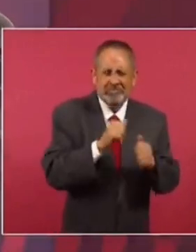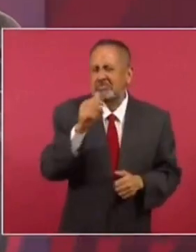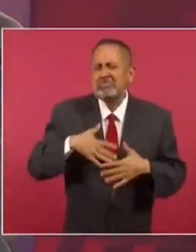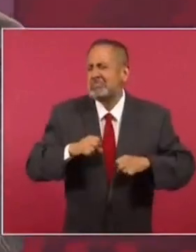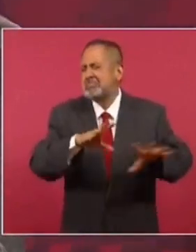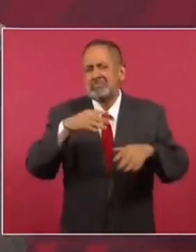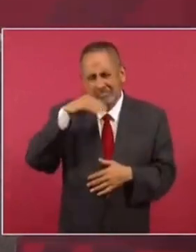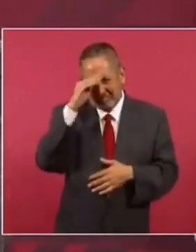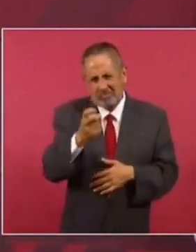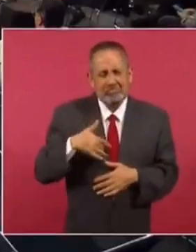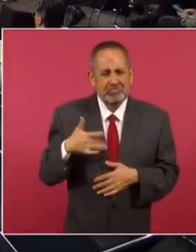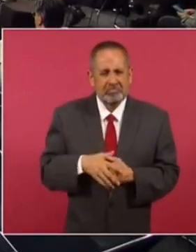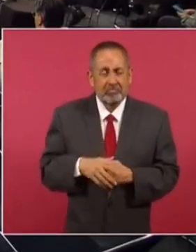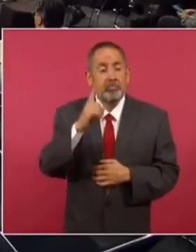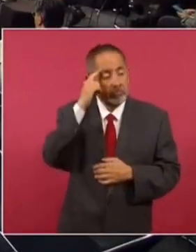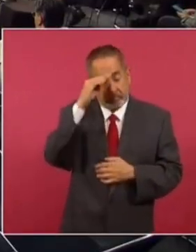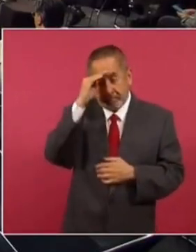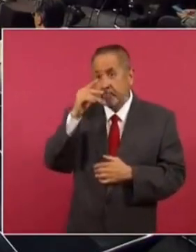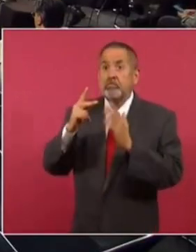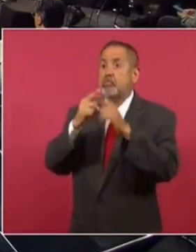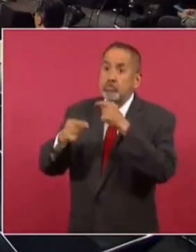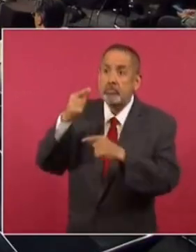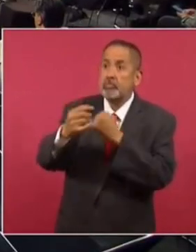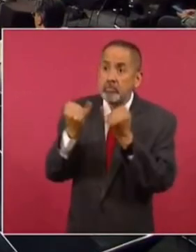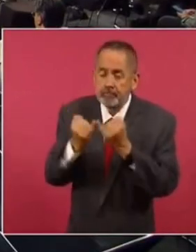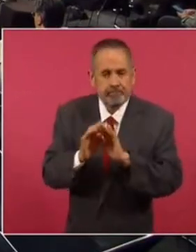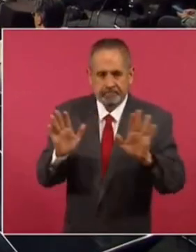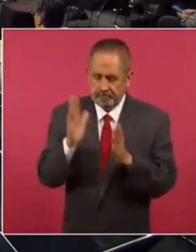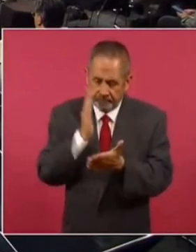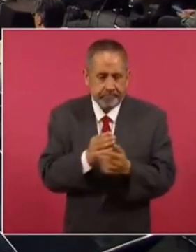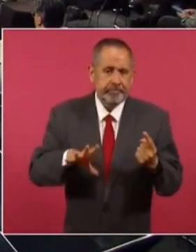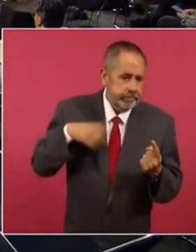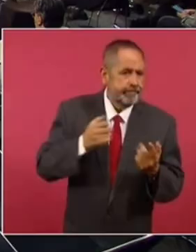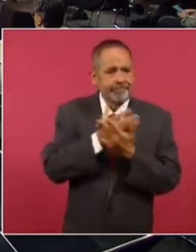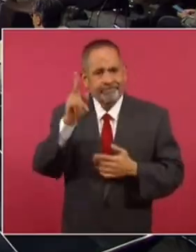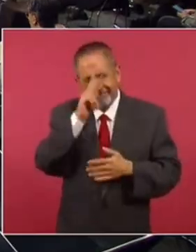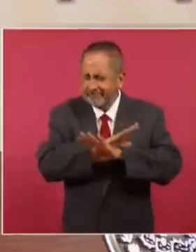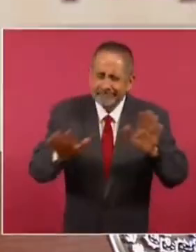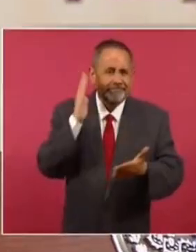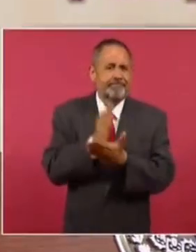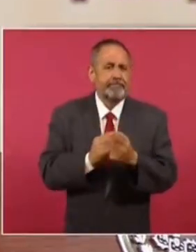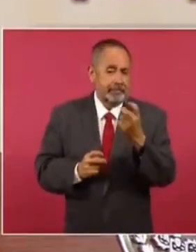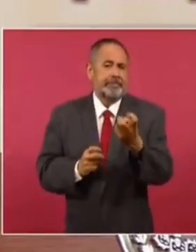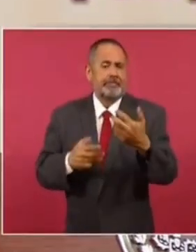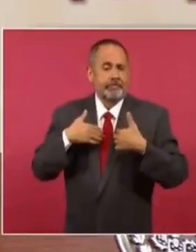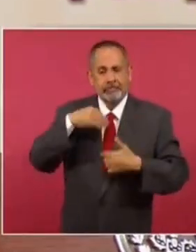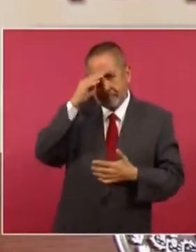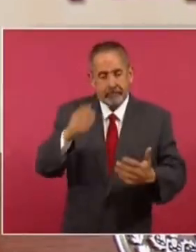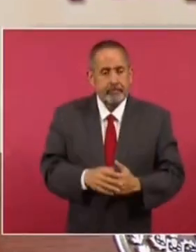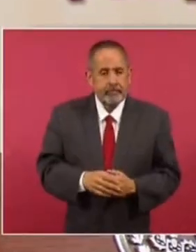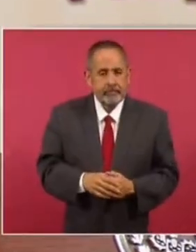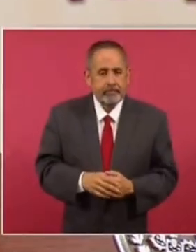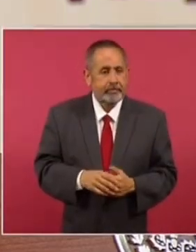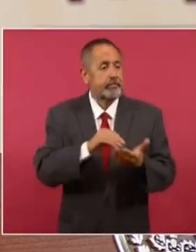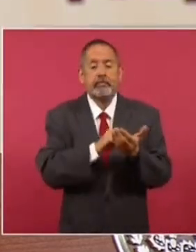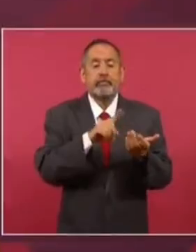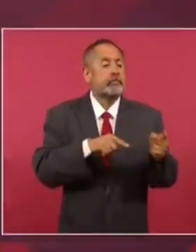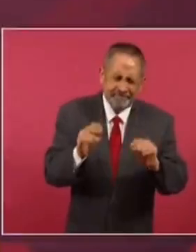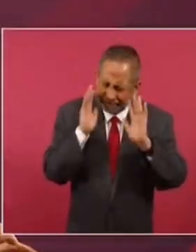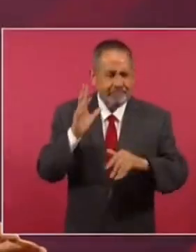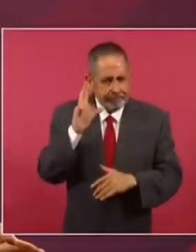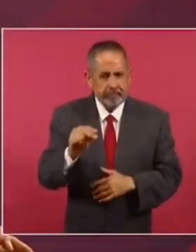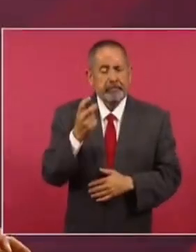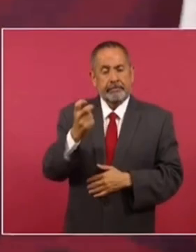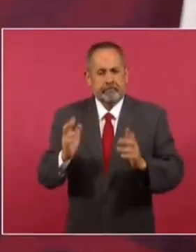Estoy pensando en que no se repitan los abusos o los excesos, que no siga imperando en México la